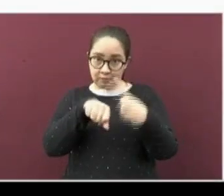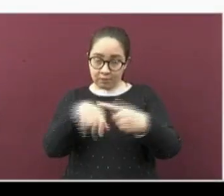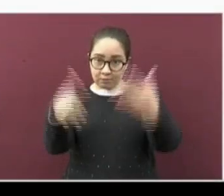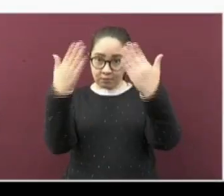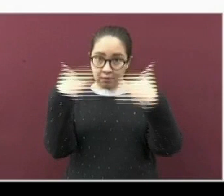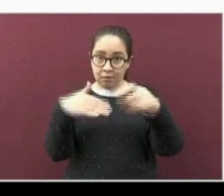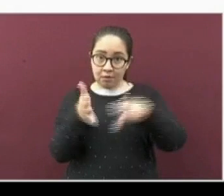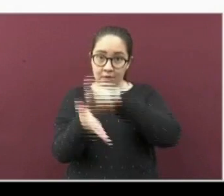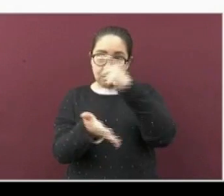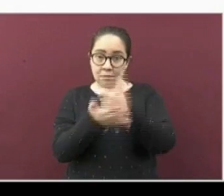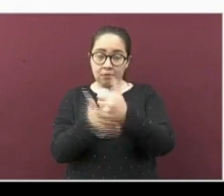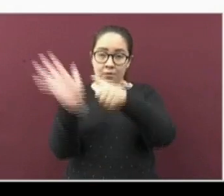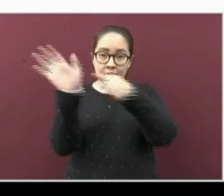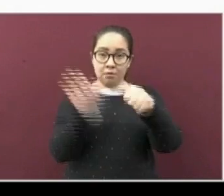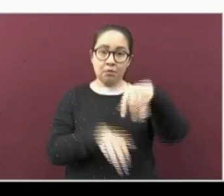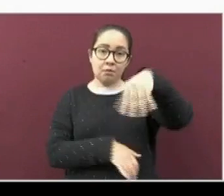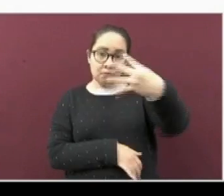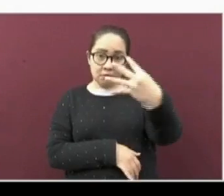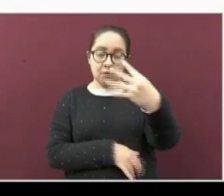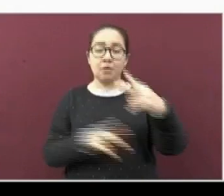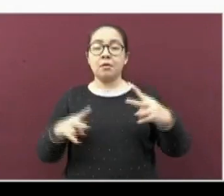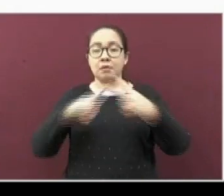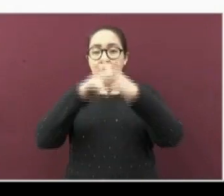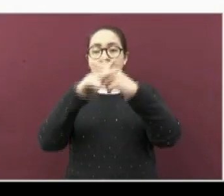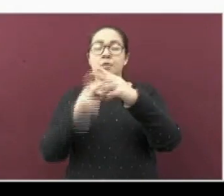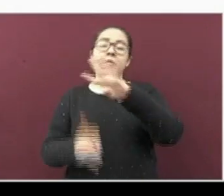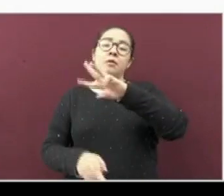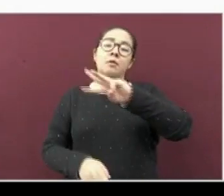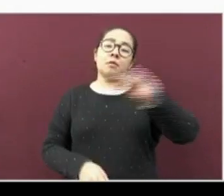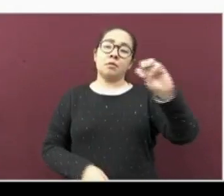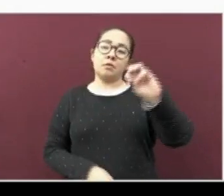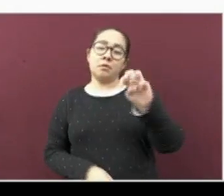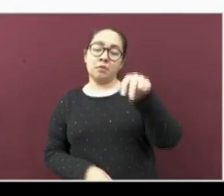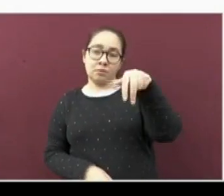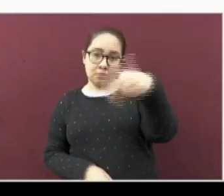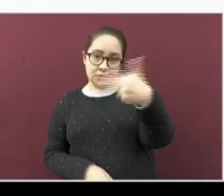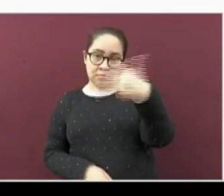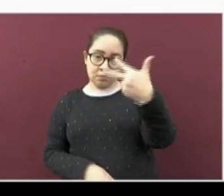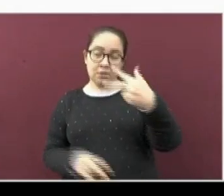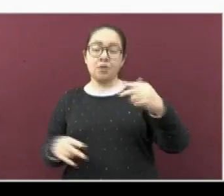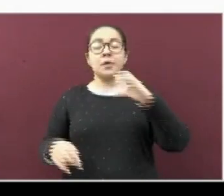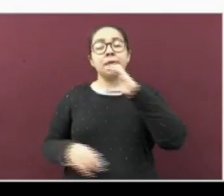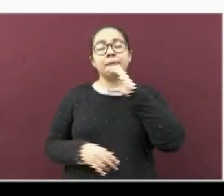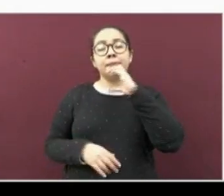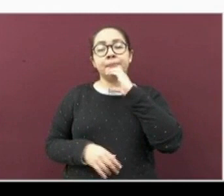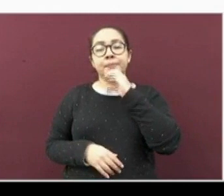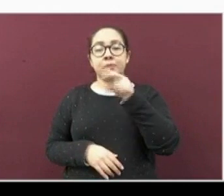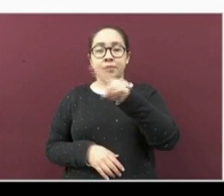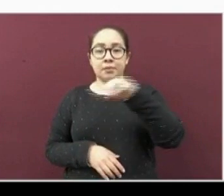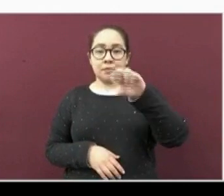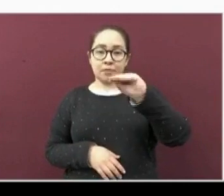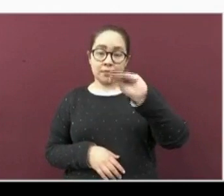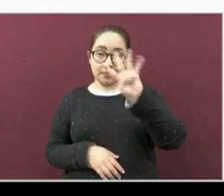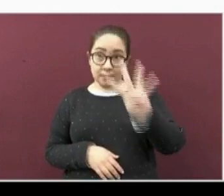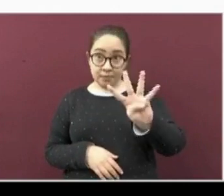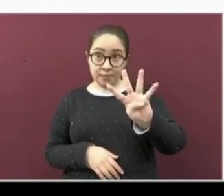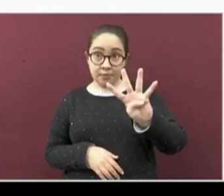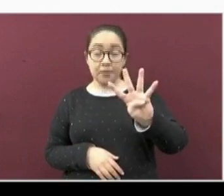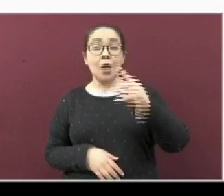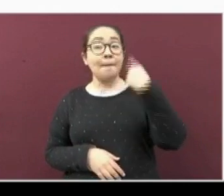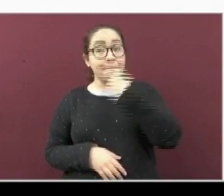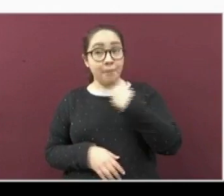Jalapa, 614. El de Poza Rica, 303. Córdoba, 294.